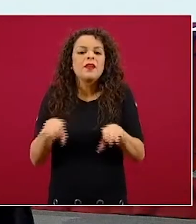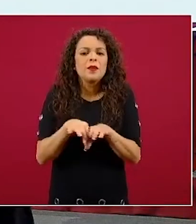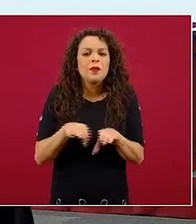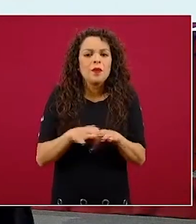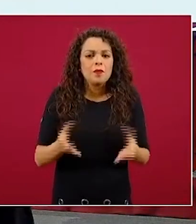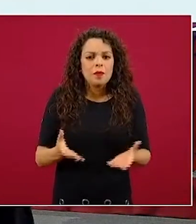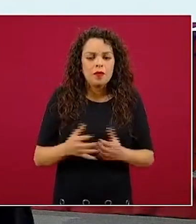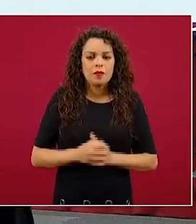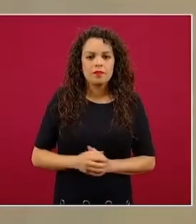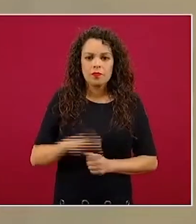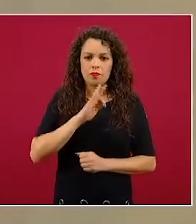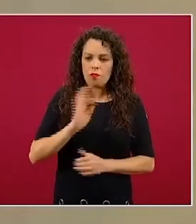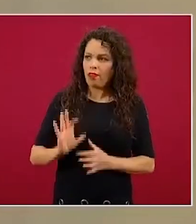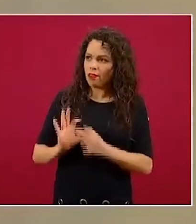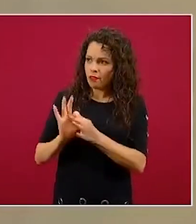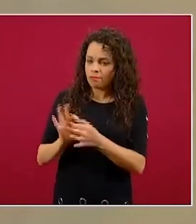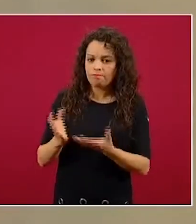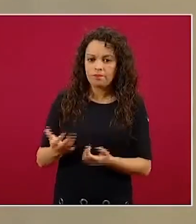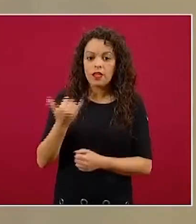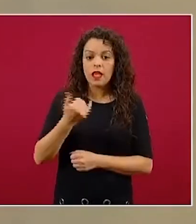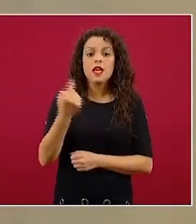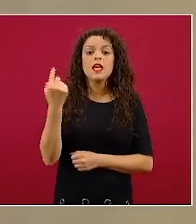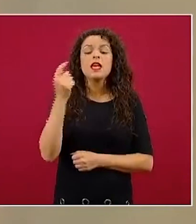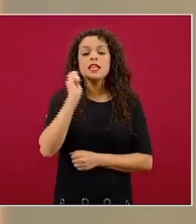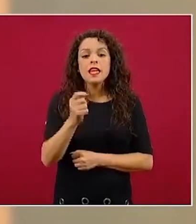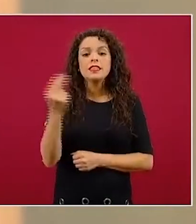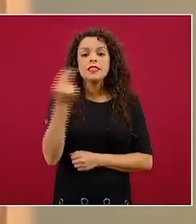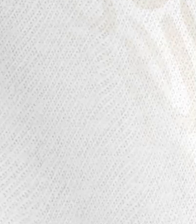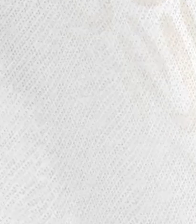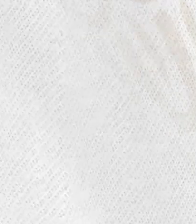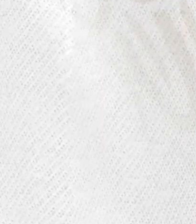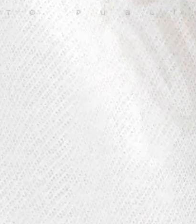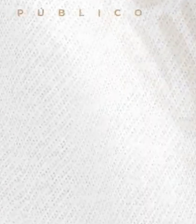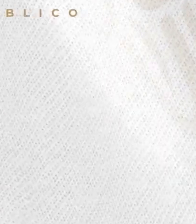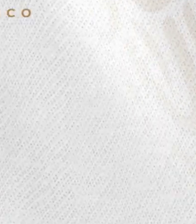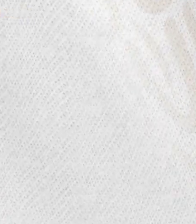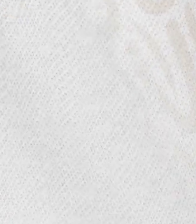necesita para acceder a él. Eso es todo, muchísimas gracias.